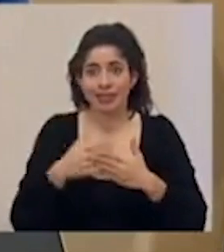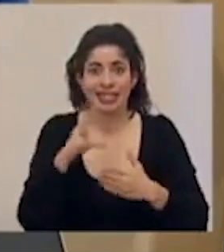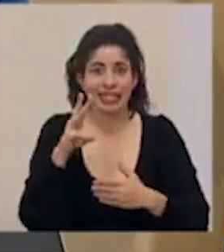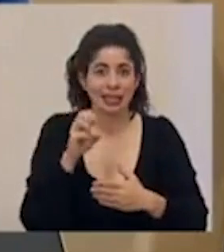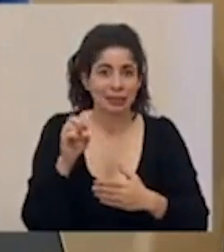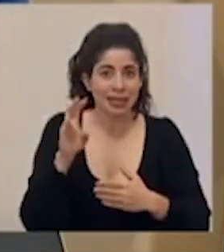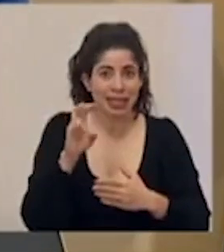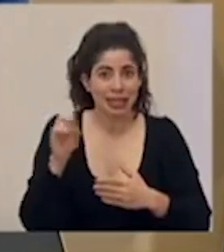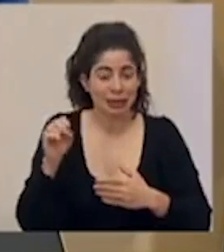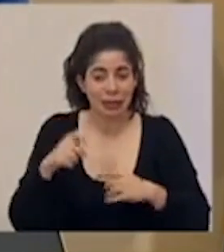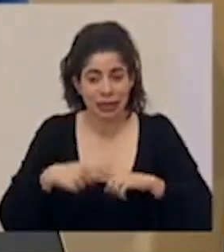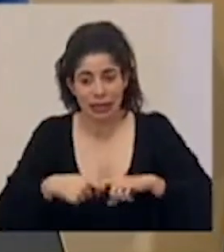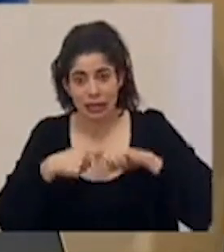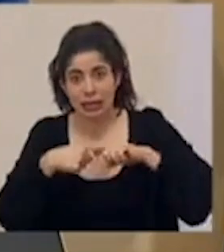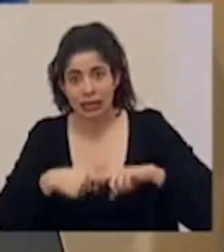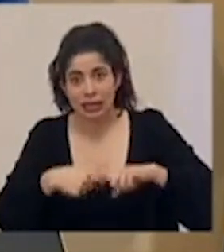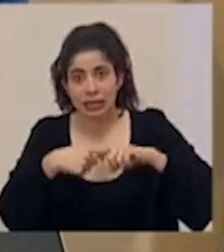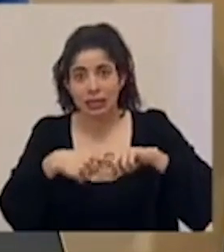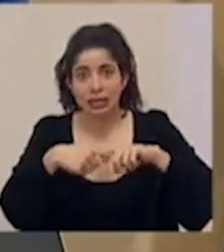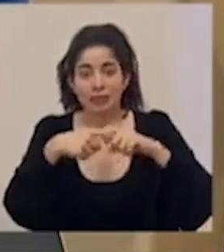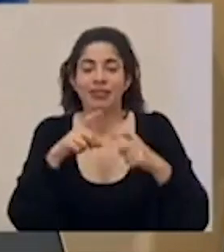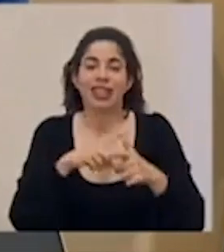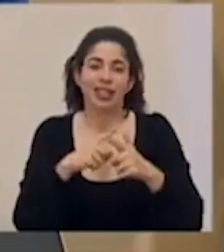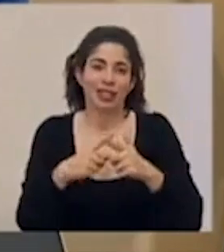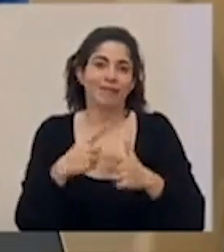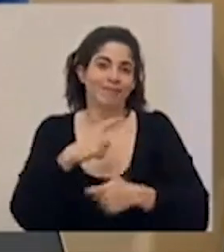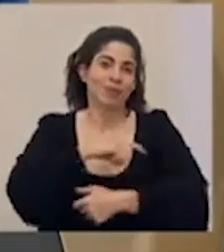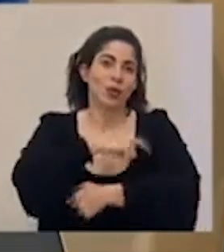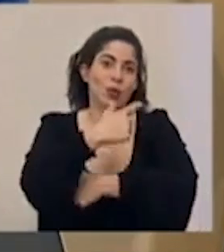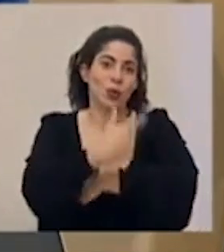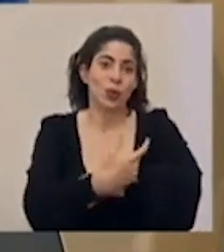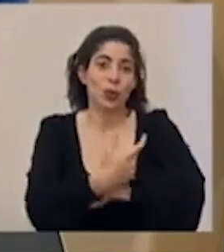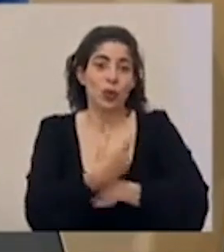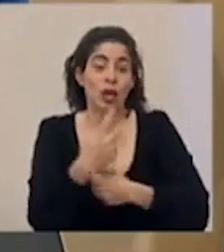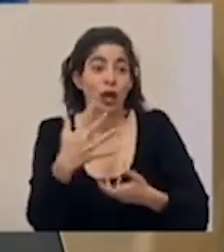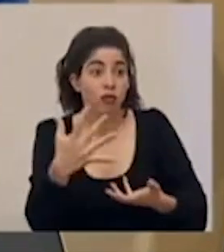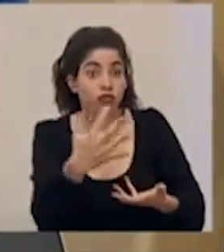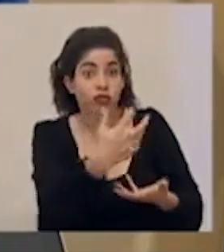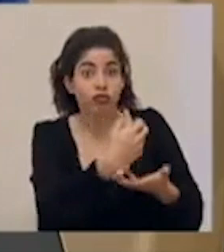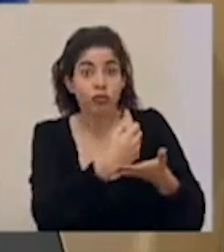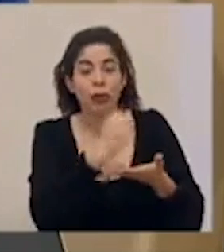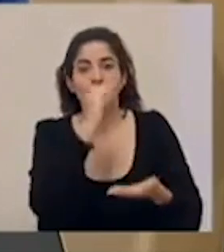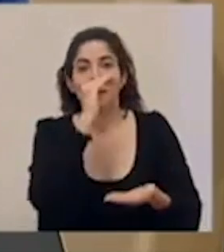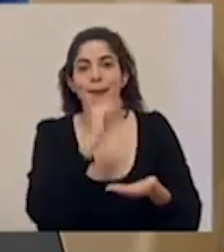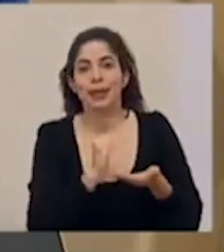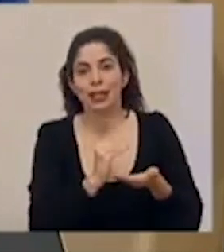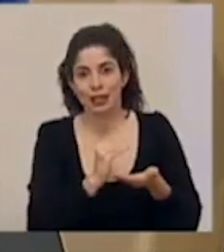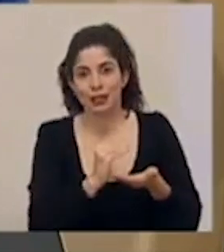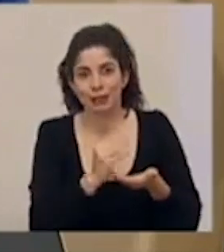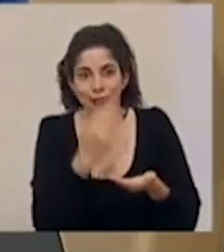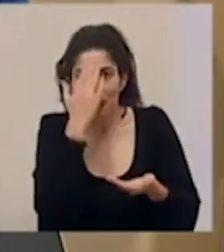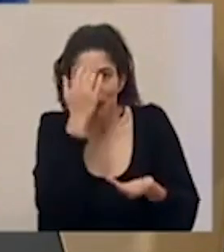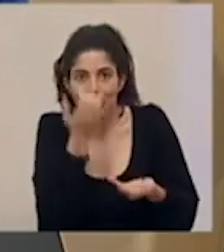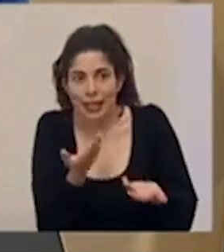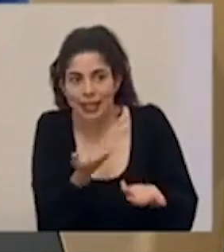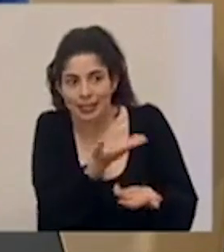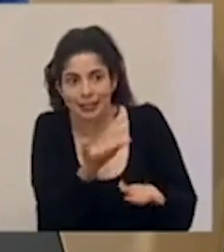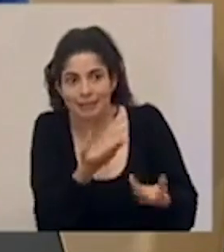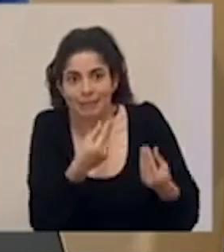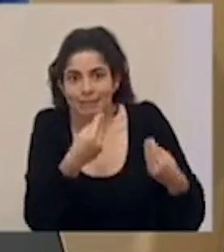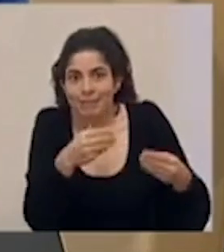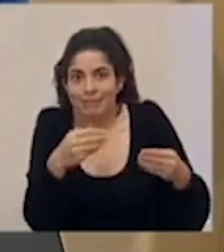que tenemos de pandemia, la Junta, por supuesto, que ha visto disminuidos sus ingresos precisamente por la falta